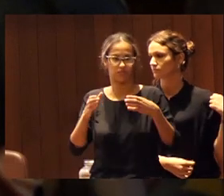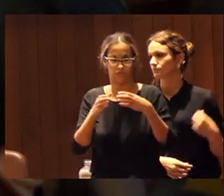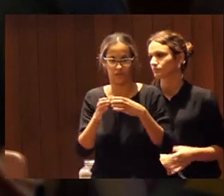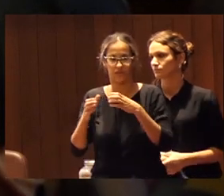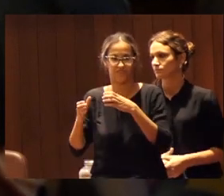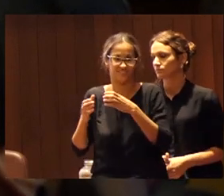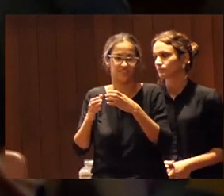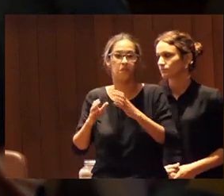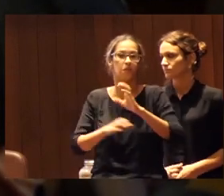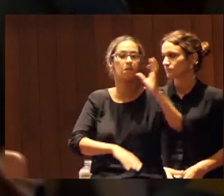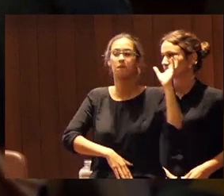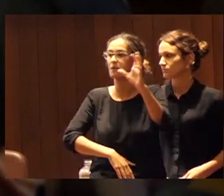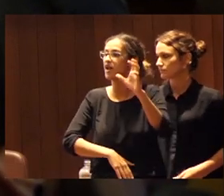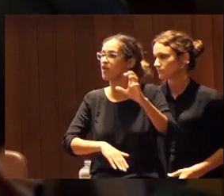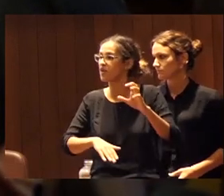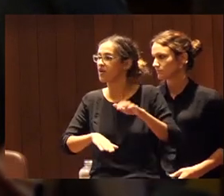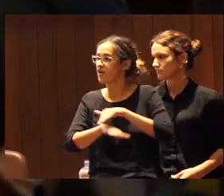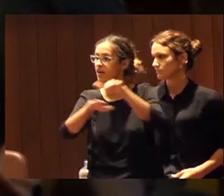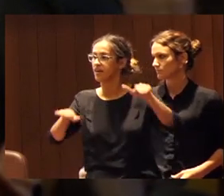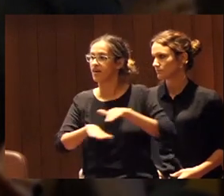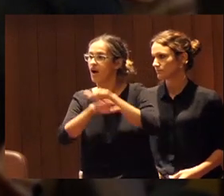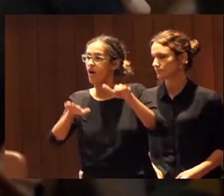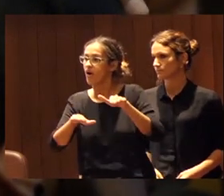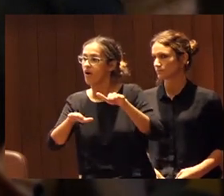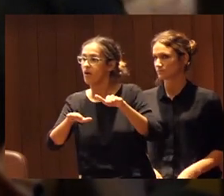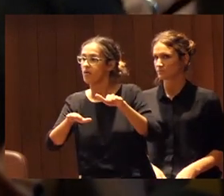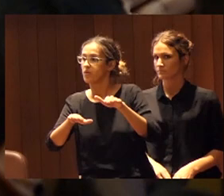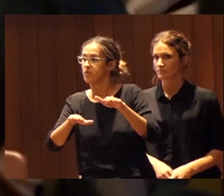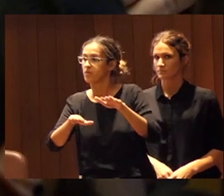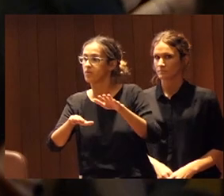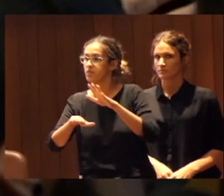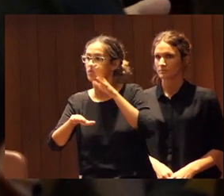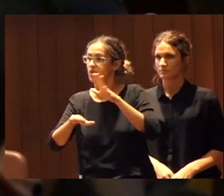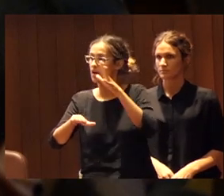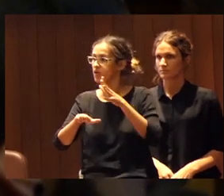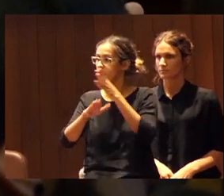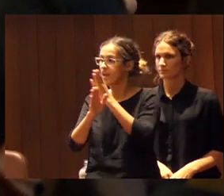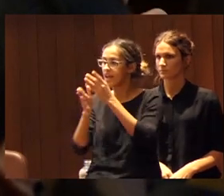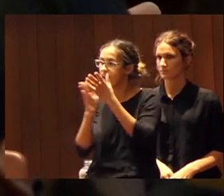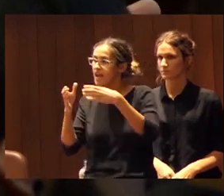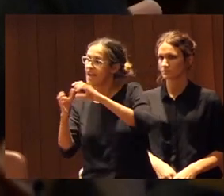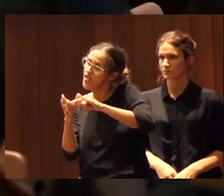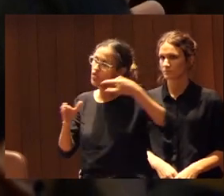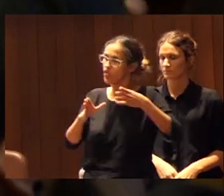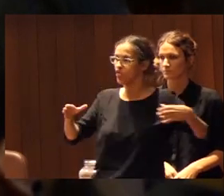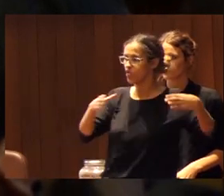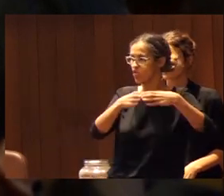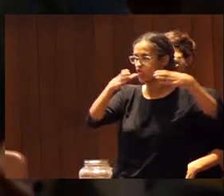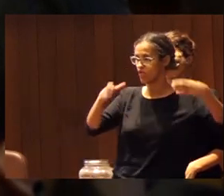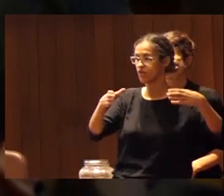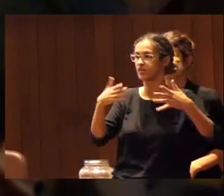cualquier gol o cualquier acción de una chica se multiplica por dos y la idea es para que